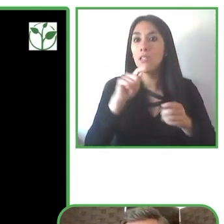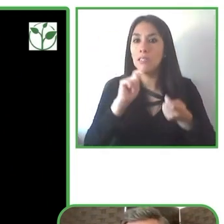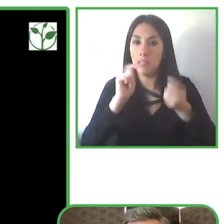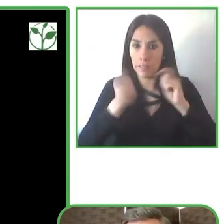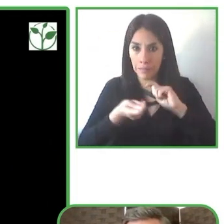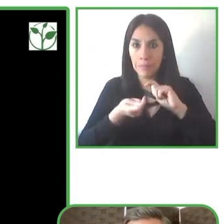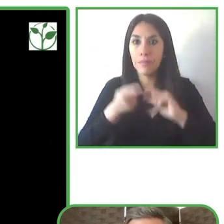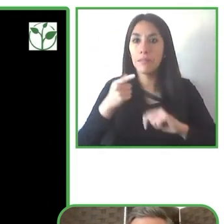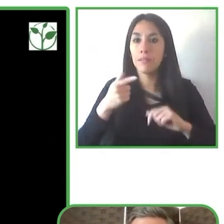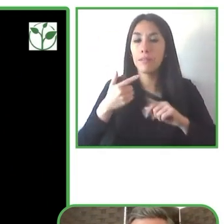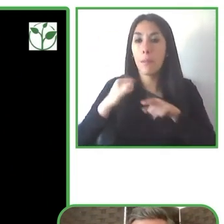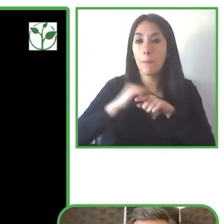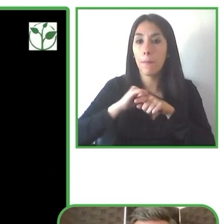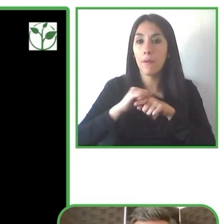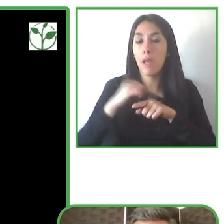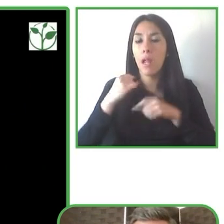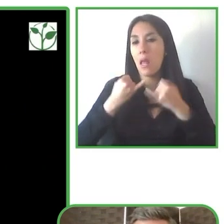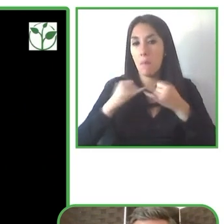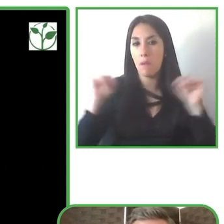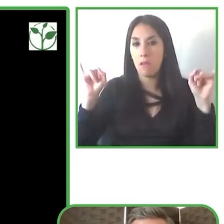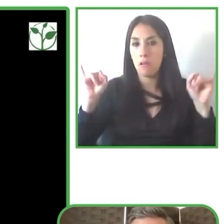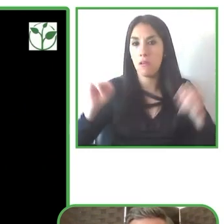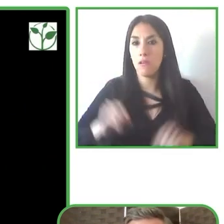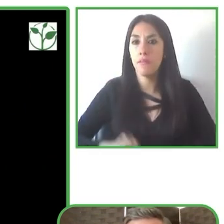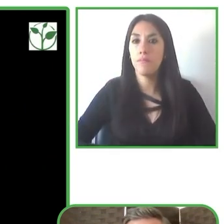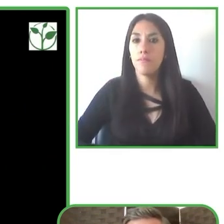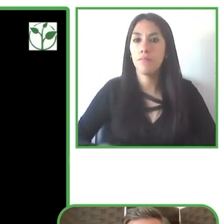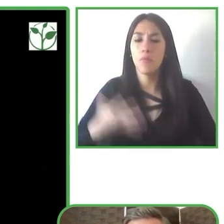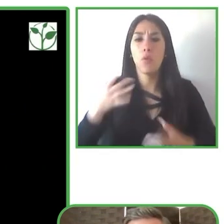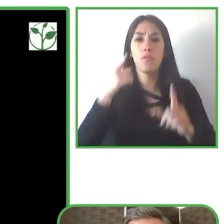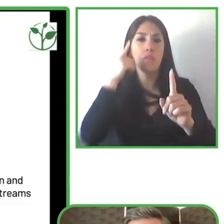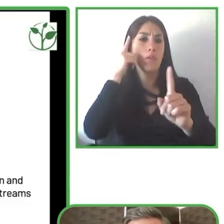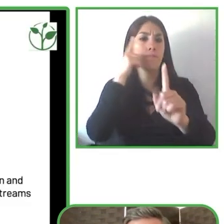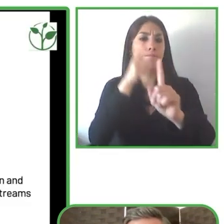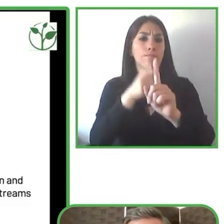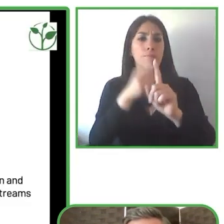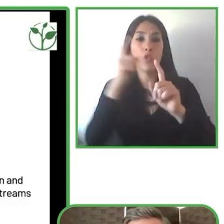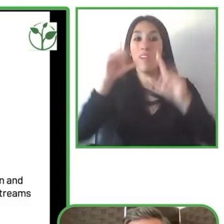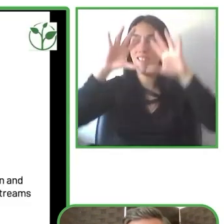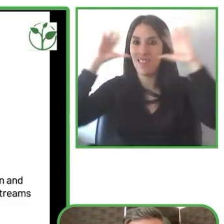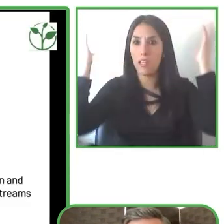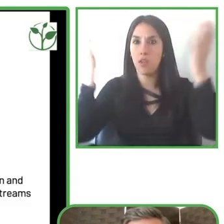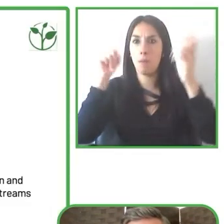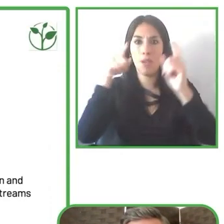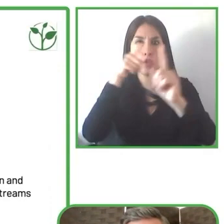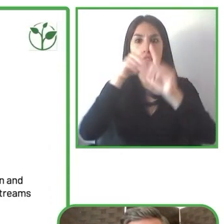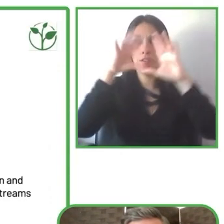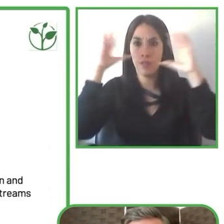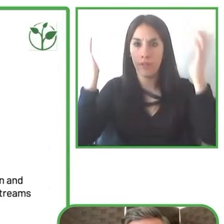mejor manera la comunidad y el acceso a otras cosas y también las experiencias culturales